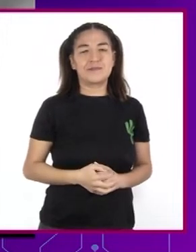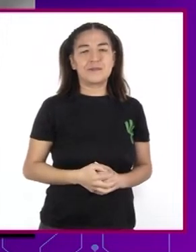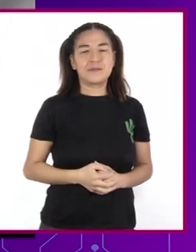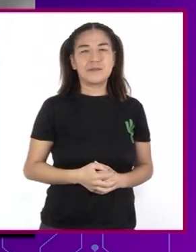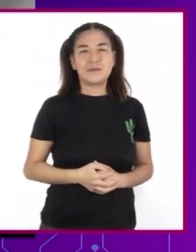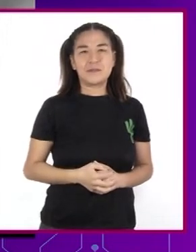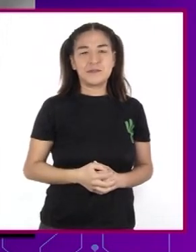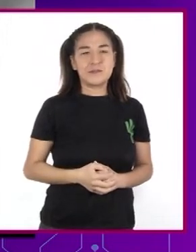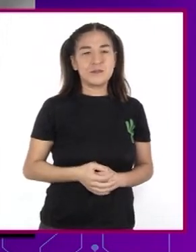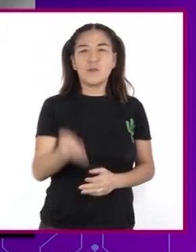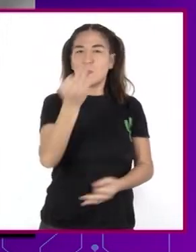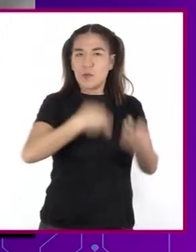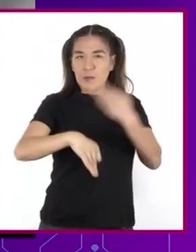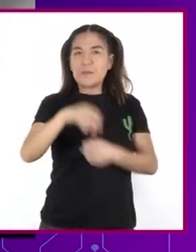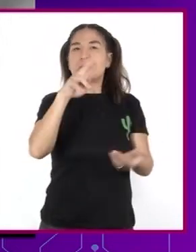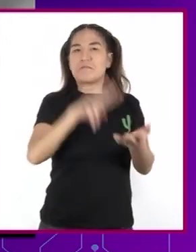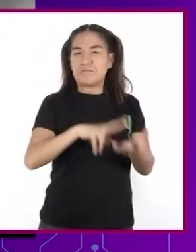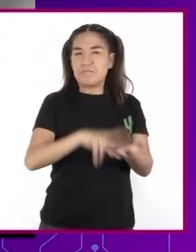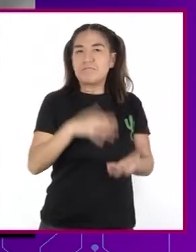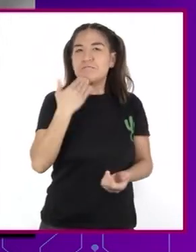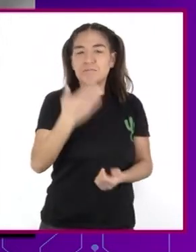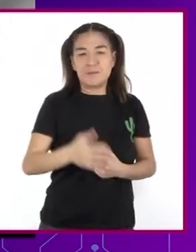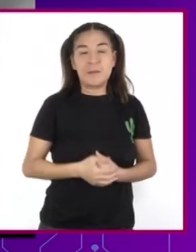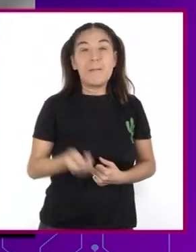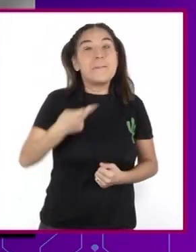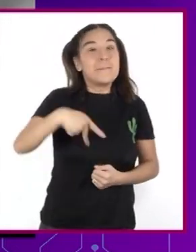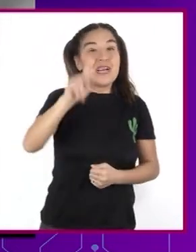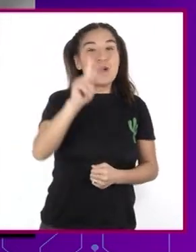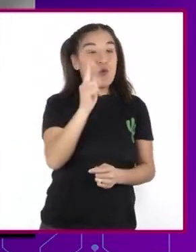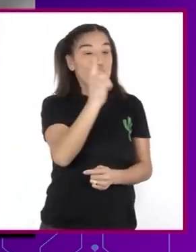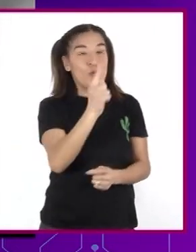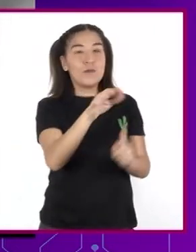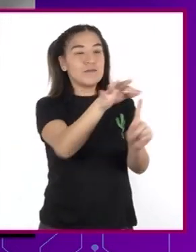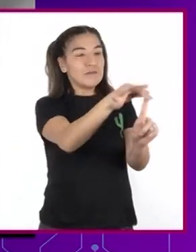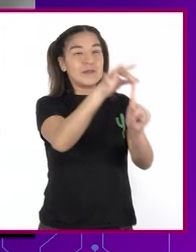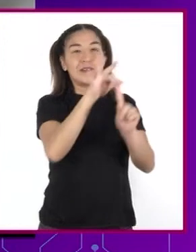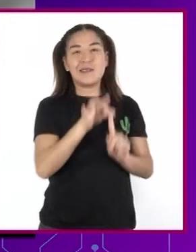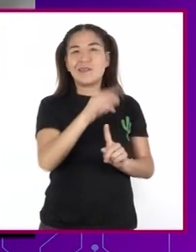Y todas son valiosas Pero una tendrá que ceder